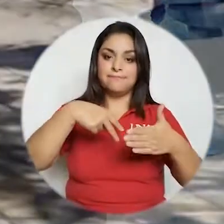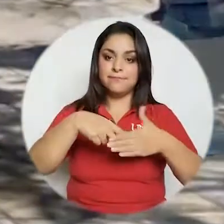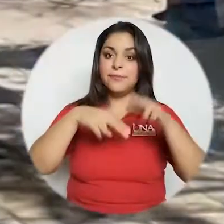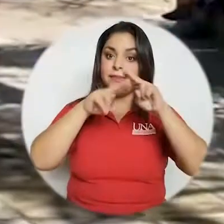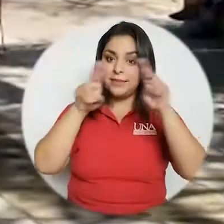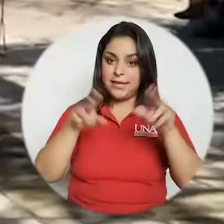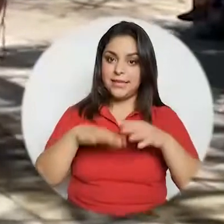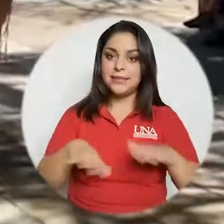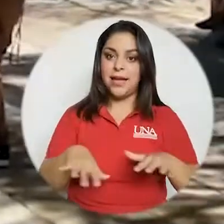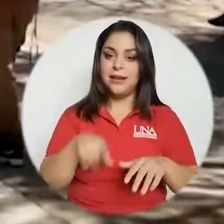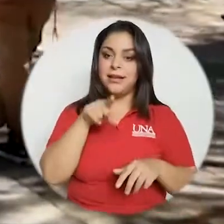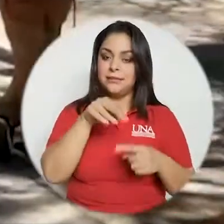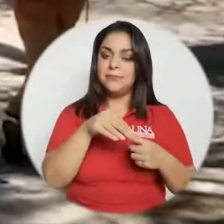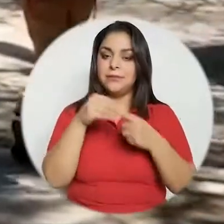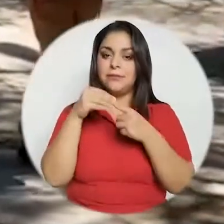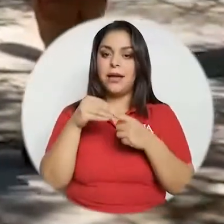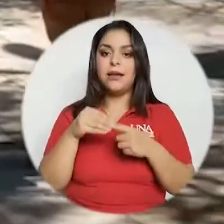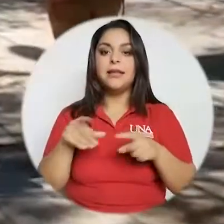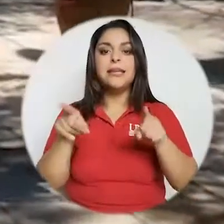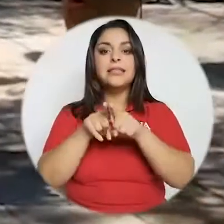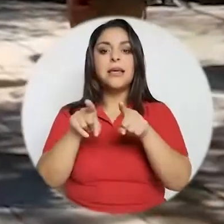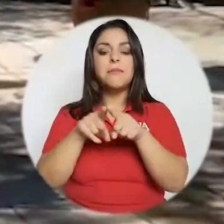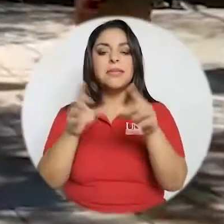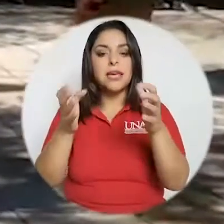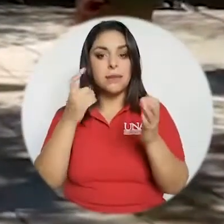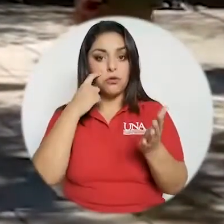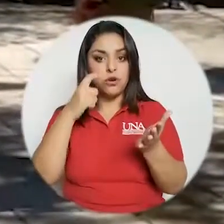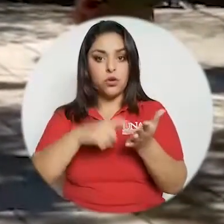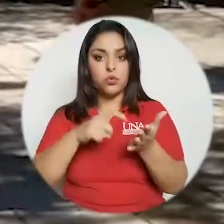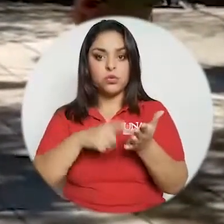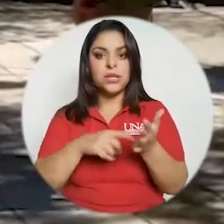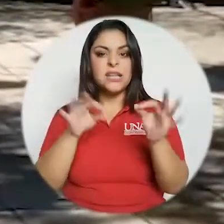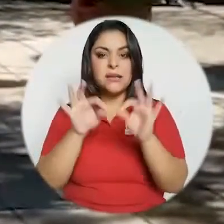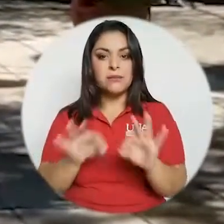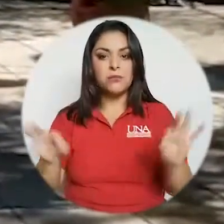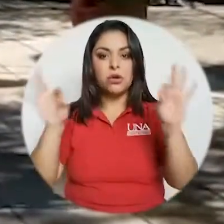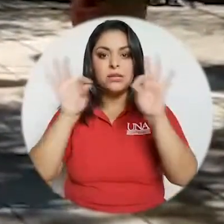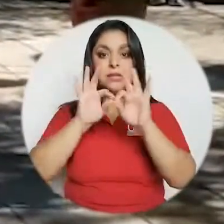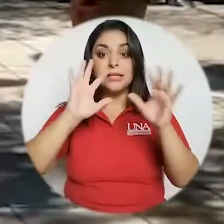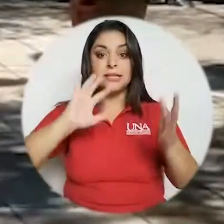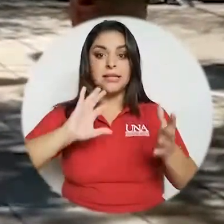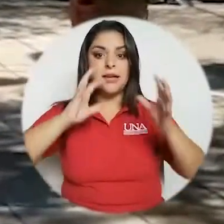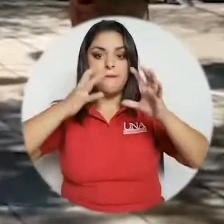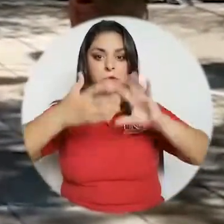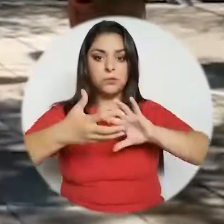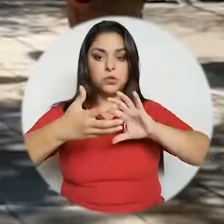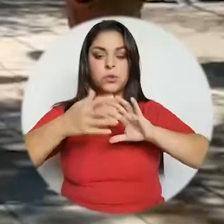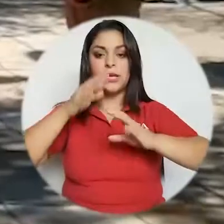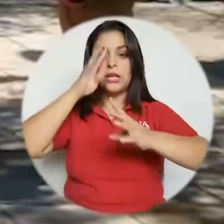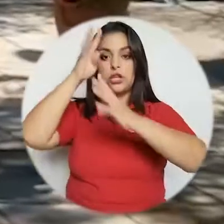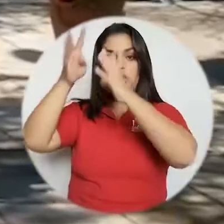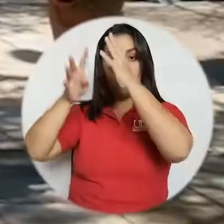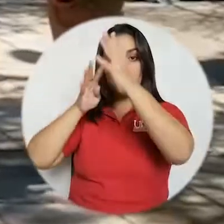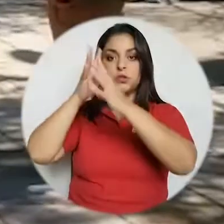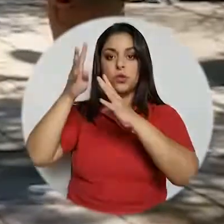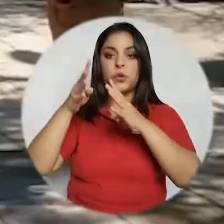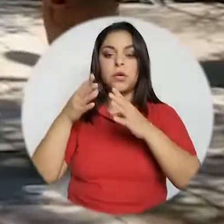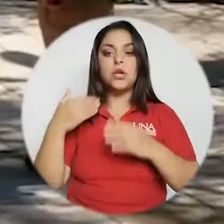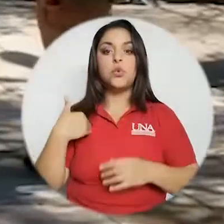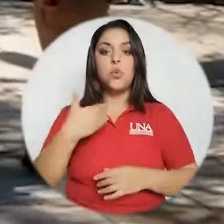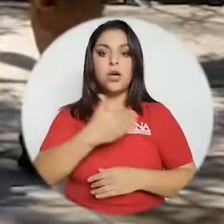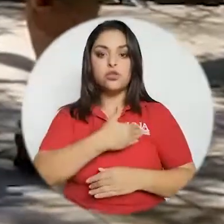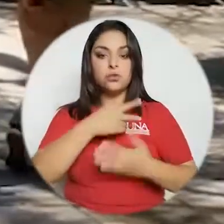digital superar brechas digitales pero también tenemos que reconocer como lo he mencionado la importancia de la transformación de la